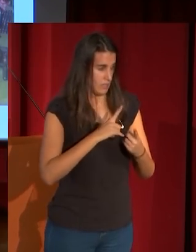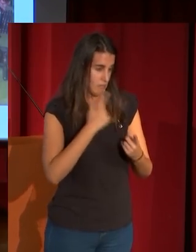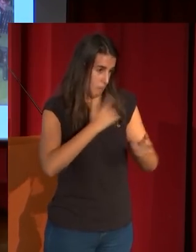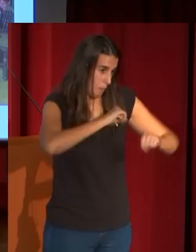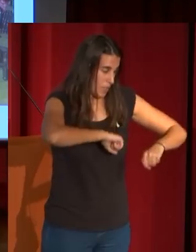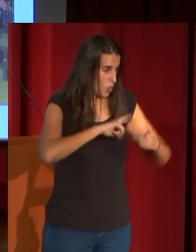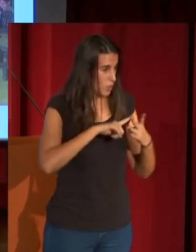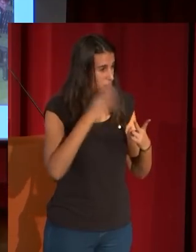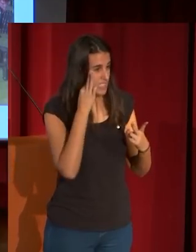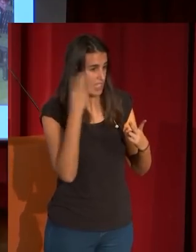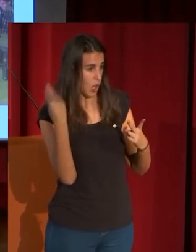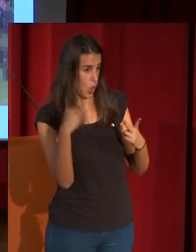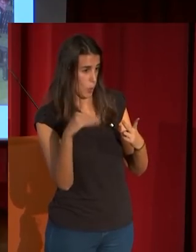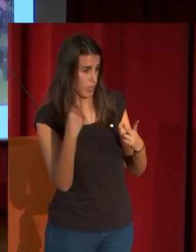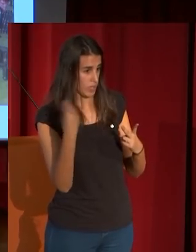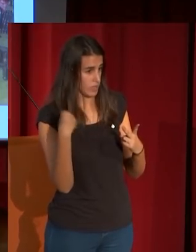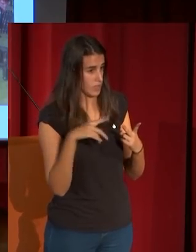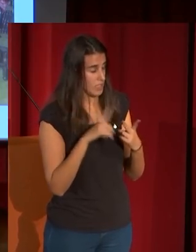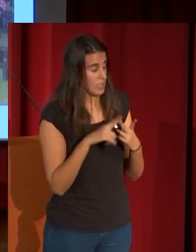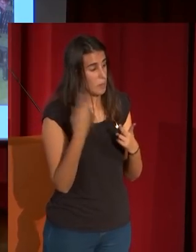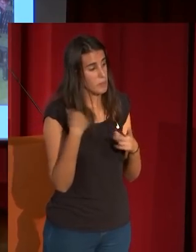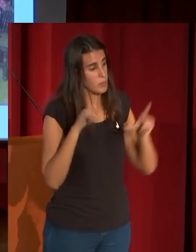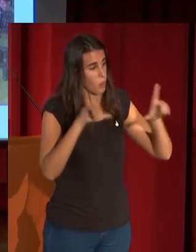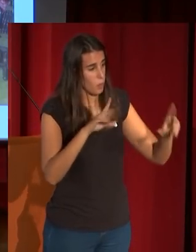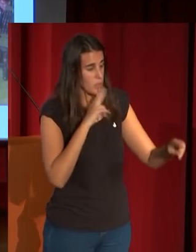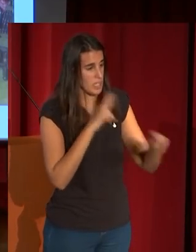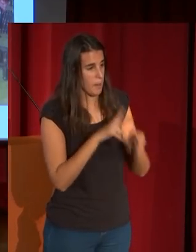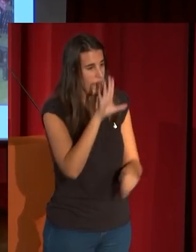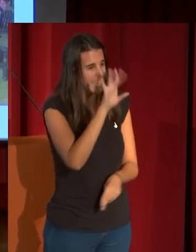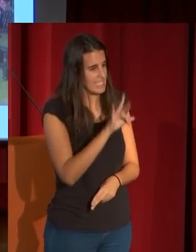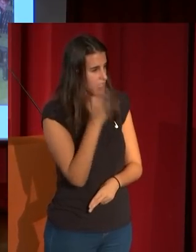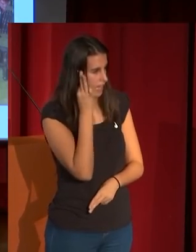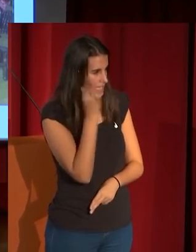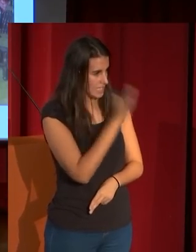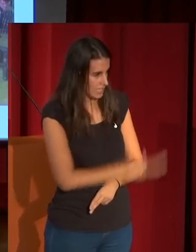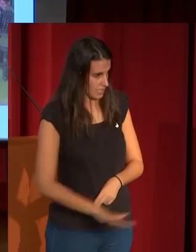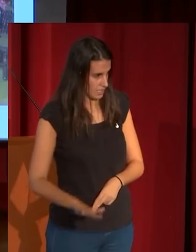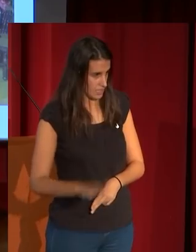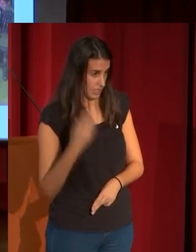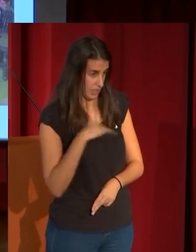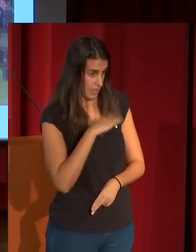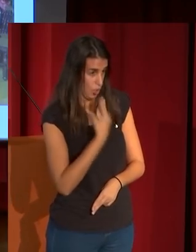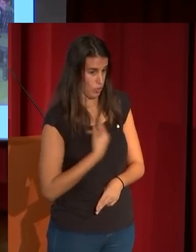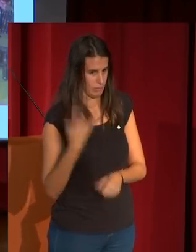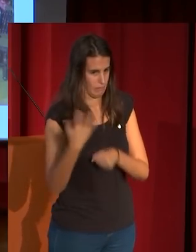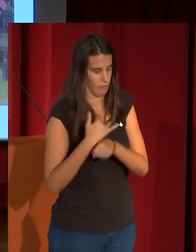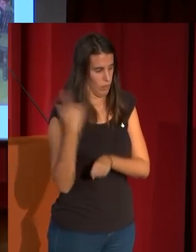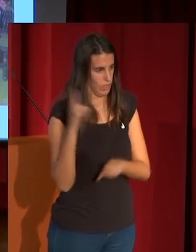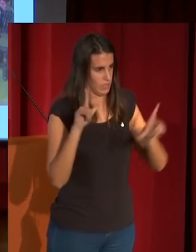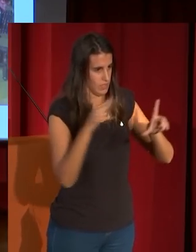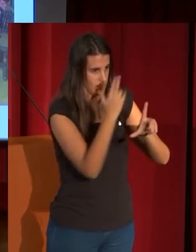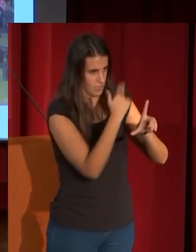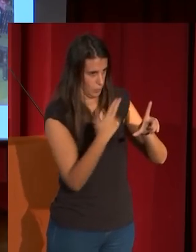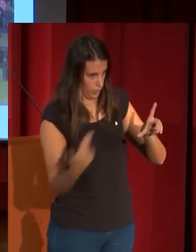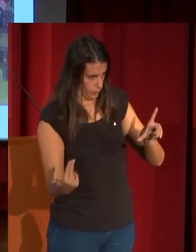motivo que está en el sí de las niñas, en Moratín. De hecho, al estar en Italia le pide a su suegro Federico de Madrazo que le